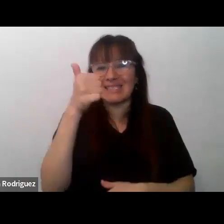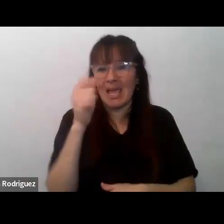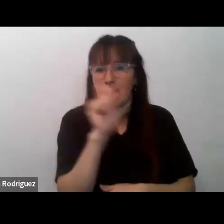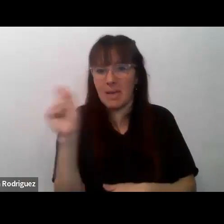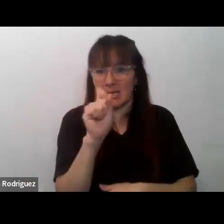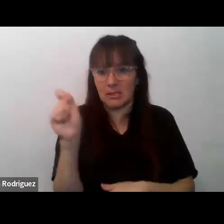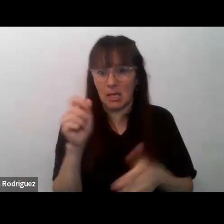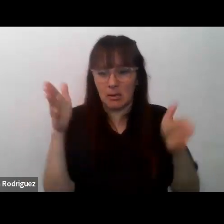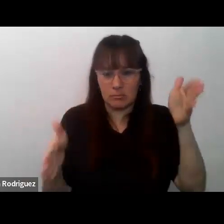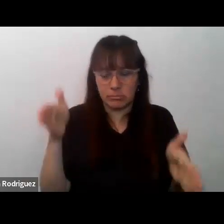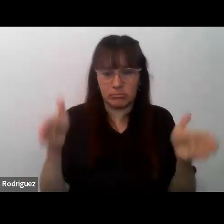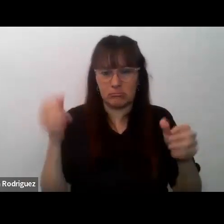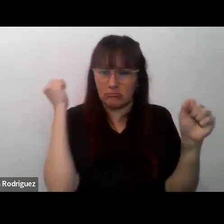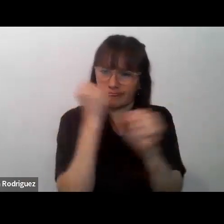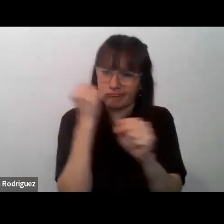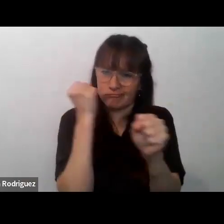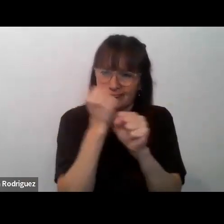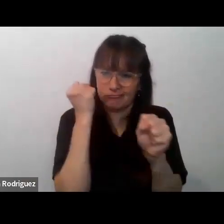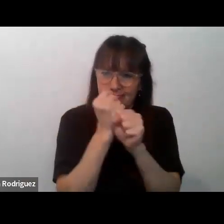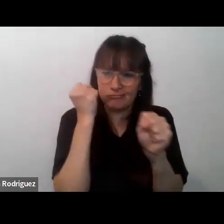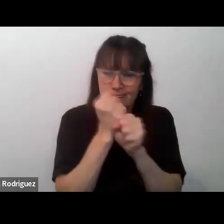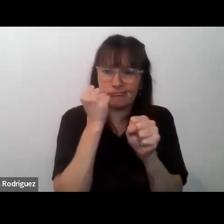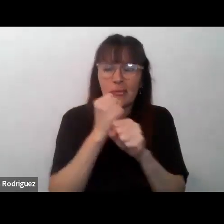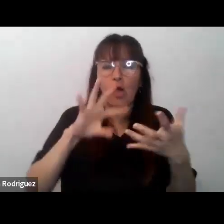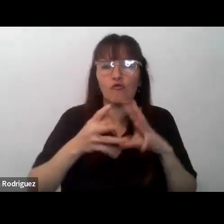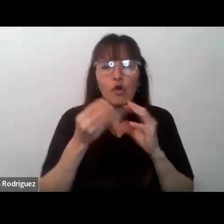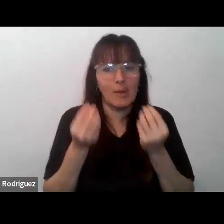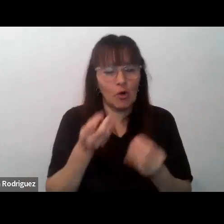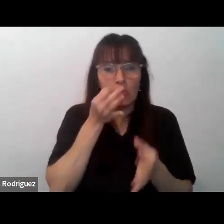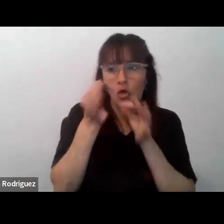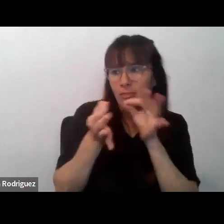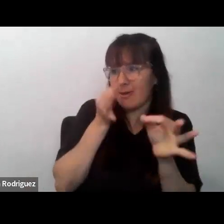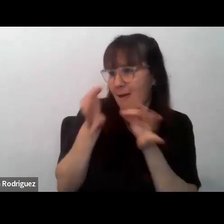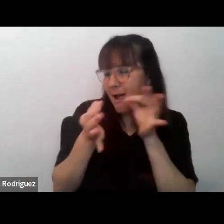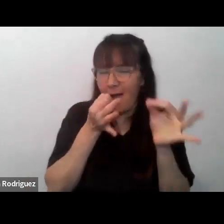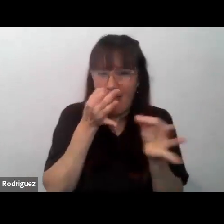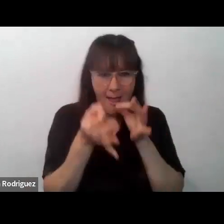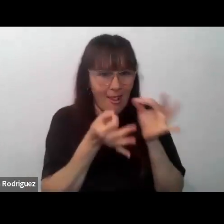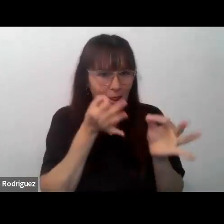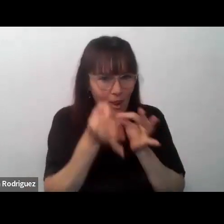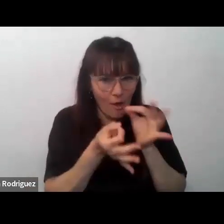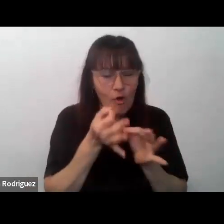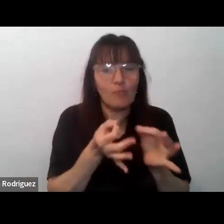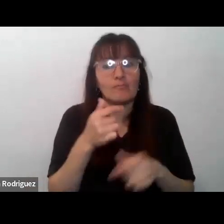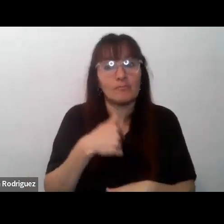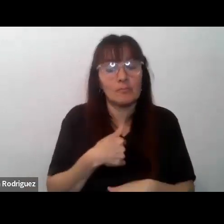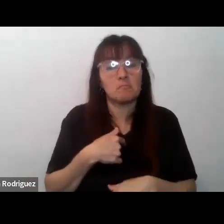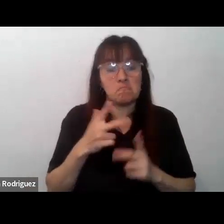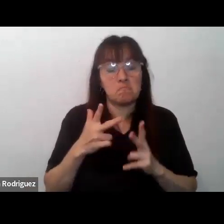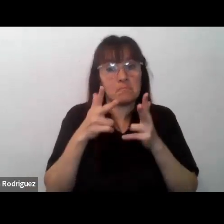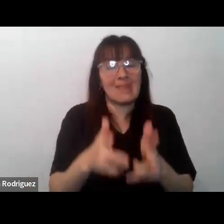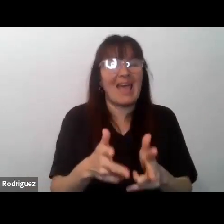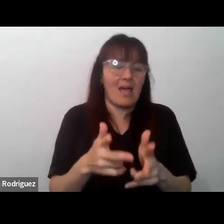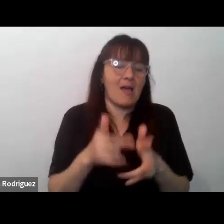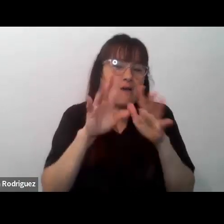y bajo la forma de un diálogo y yo me refiero a Pablo Freire que